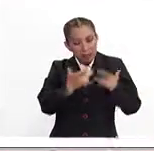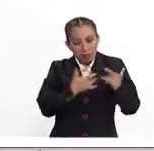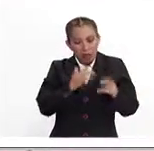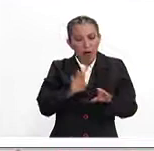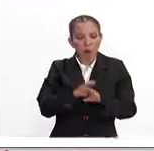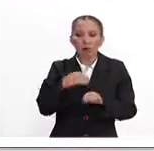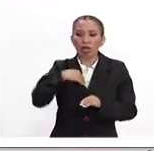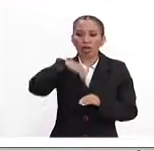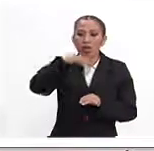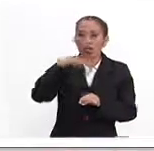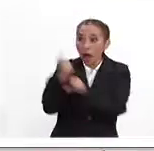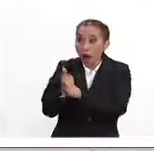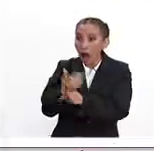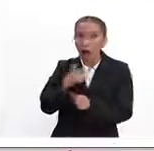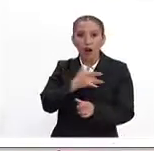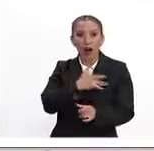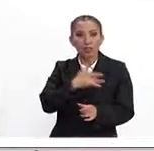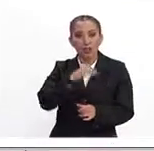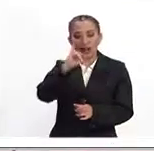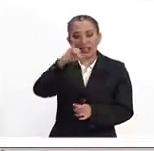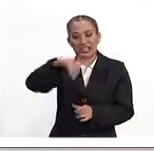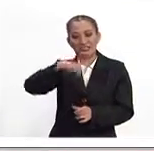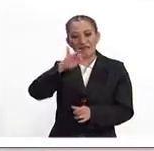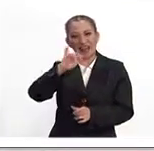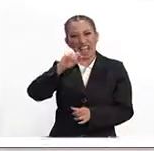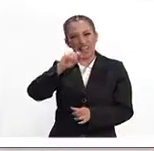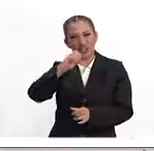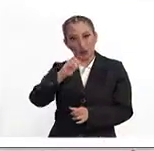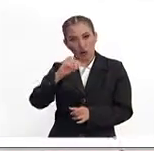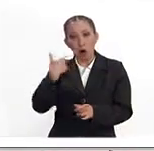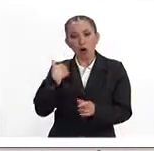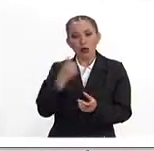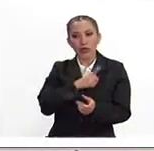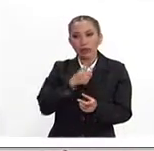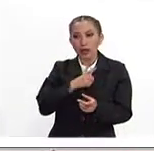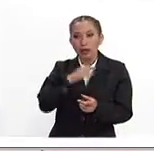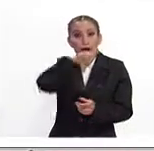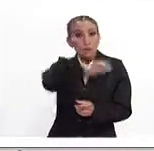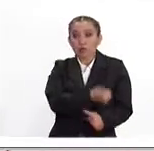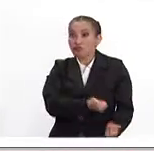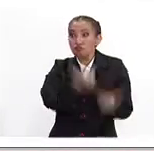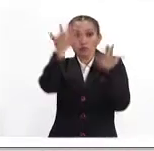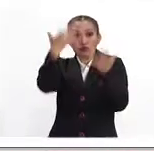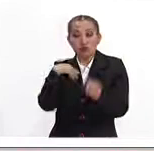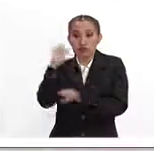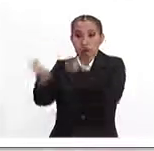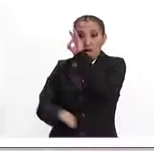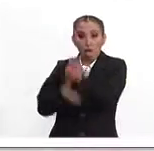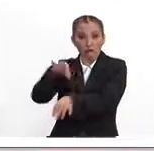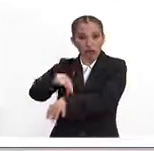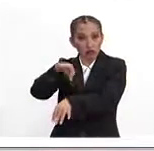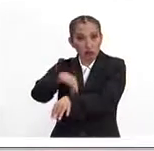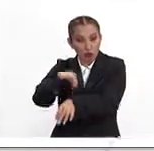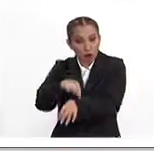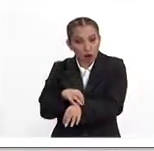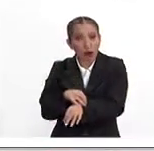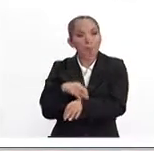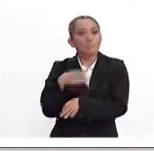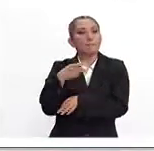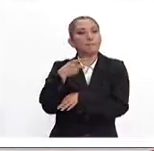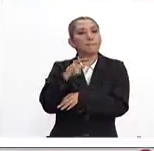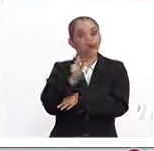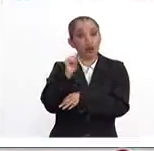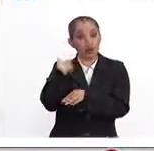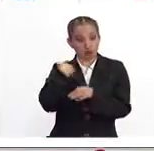identificar un infarto, en qué momento se tiene que ir a consulta preventiva, pero si